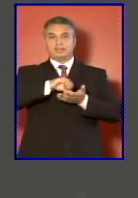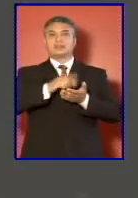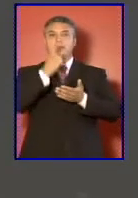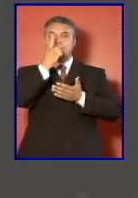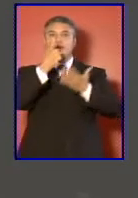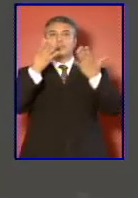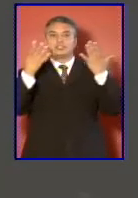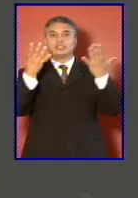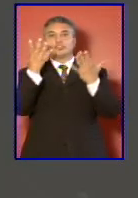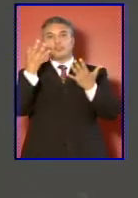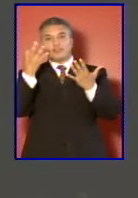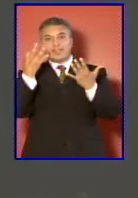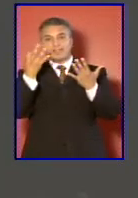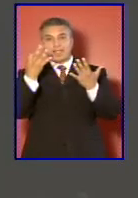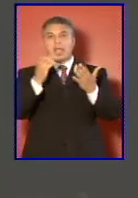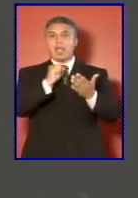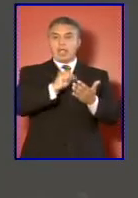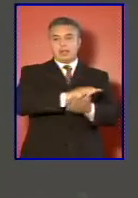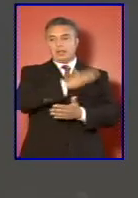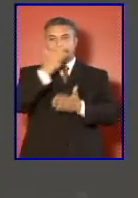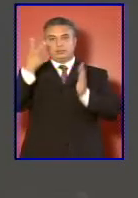al 2010